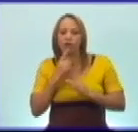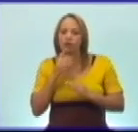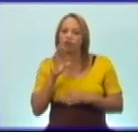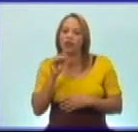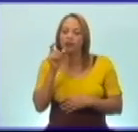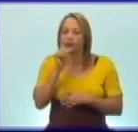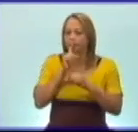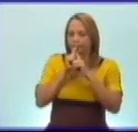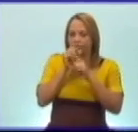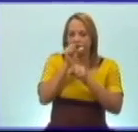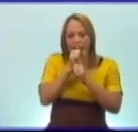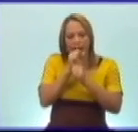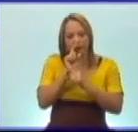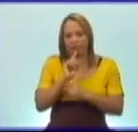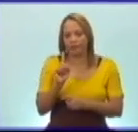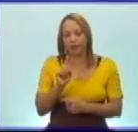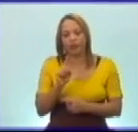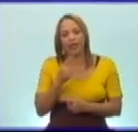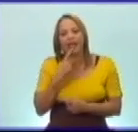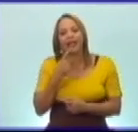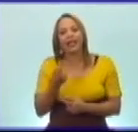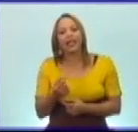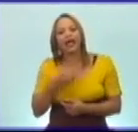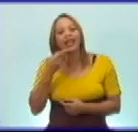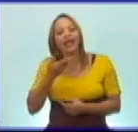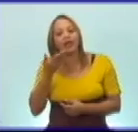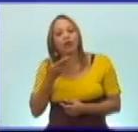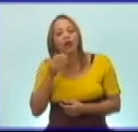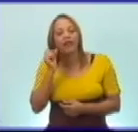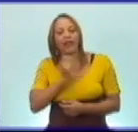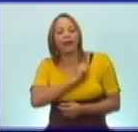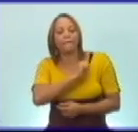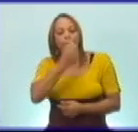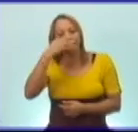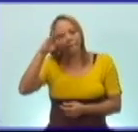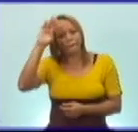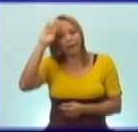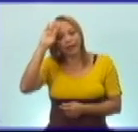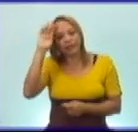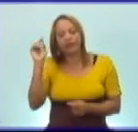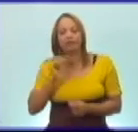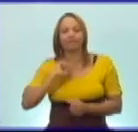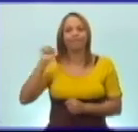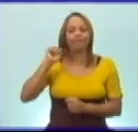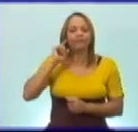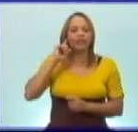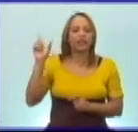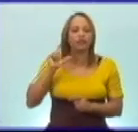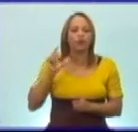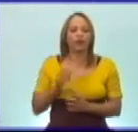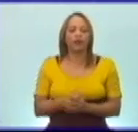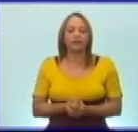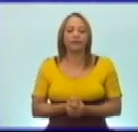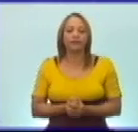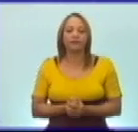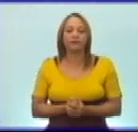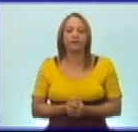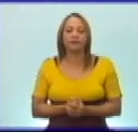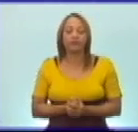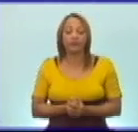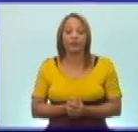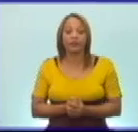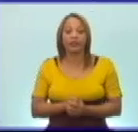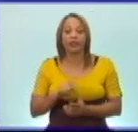digáis que se calla, pues en la pura lengua de la patria resuena. Con la